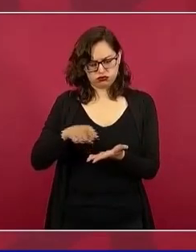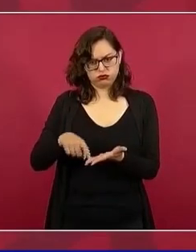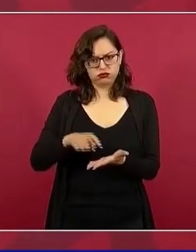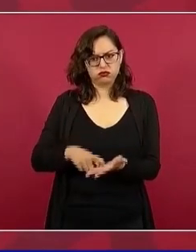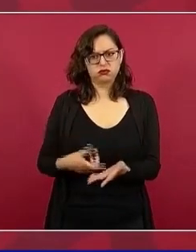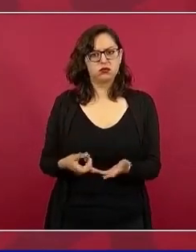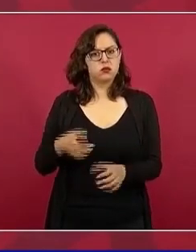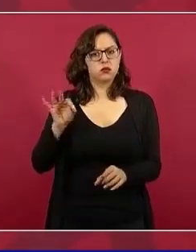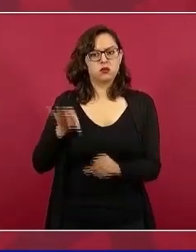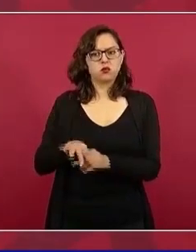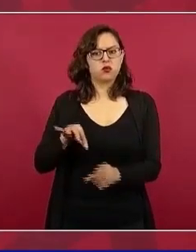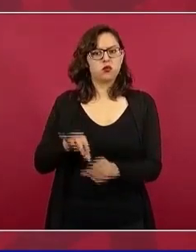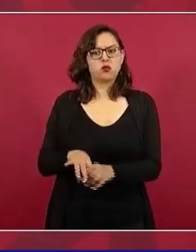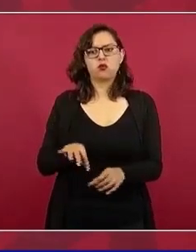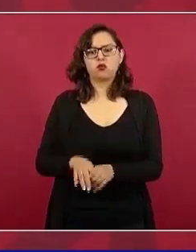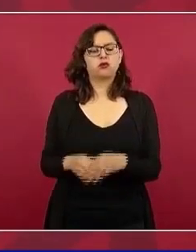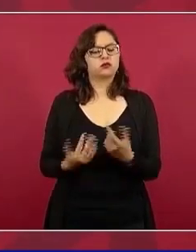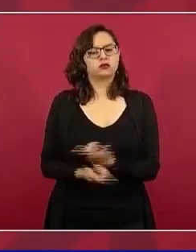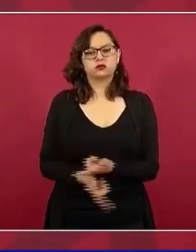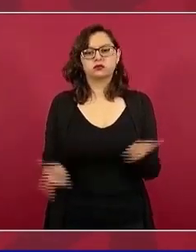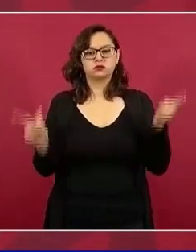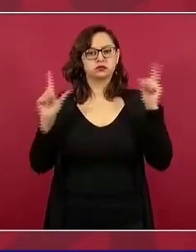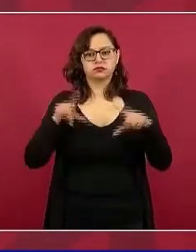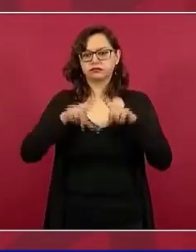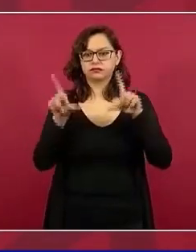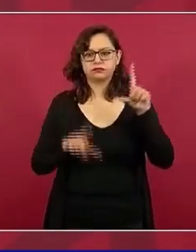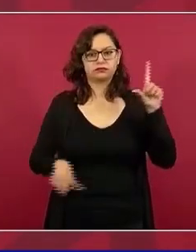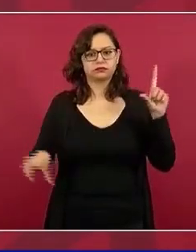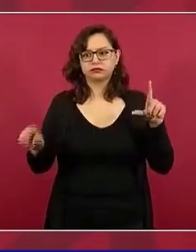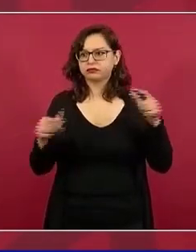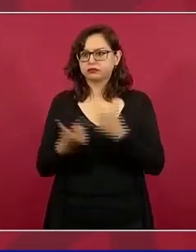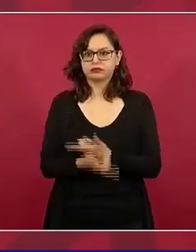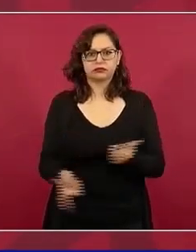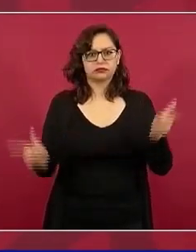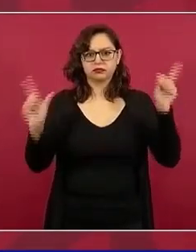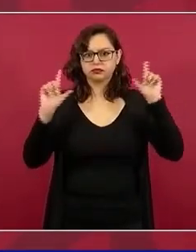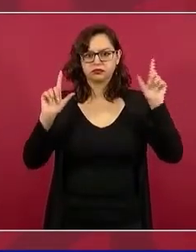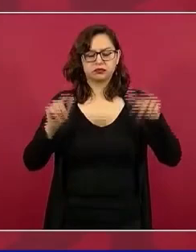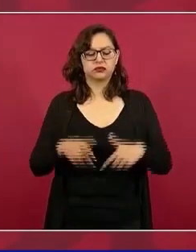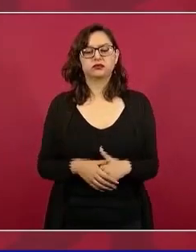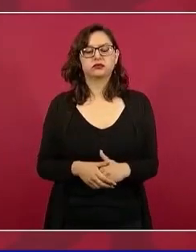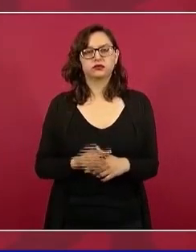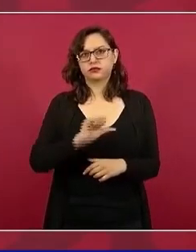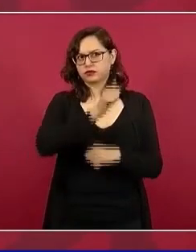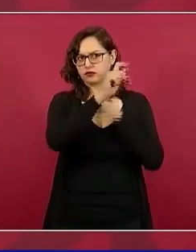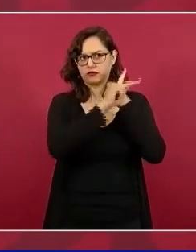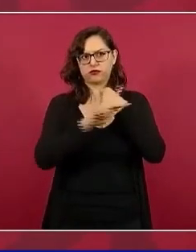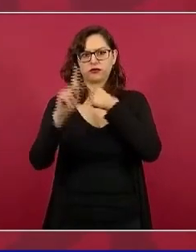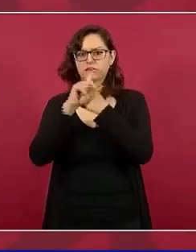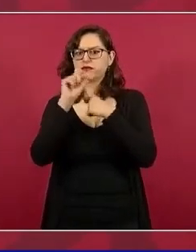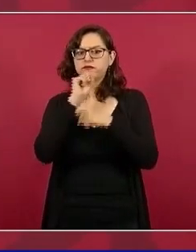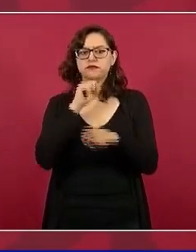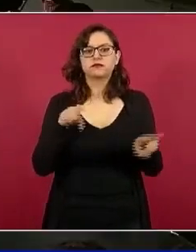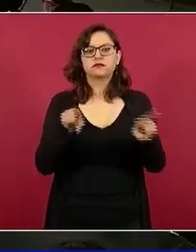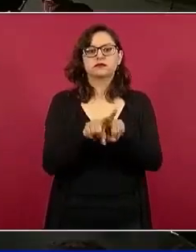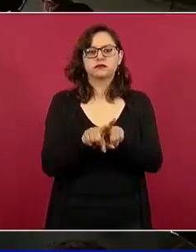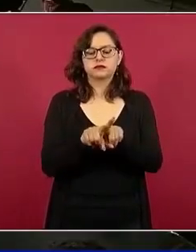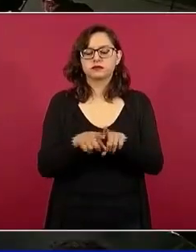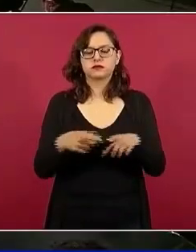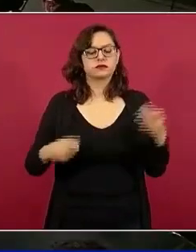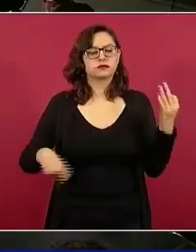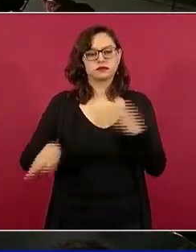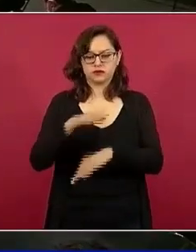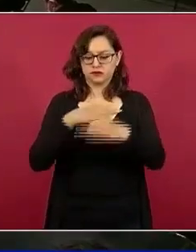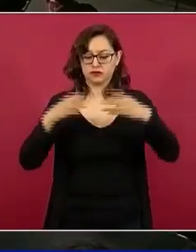Todos los mexicanos puedan votar, todos los